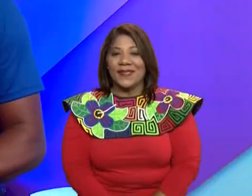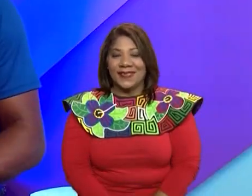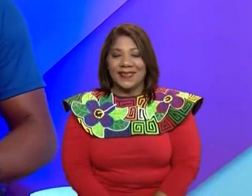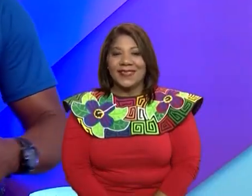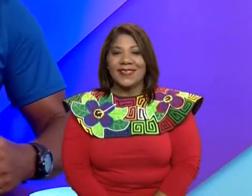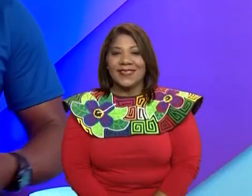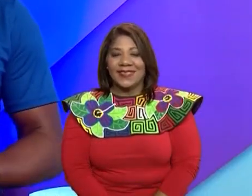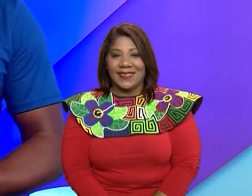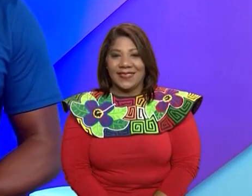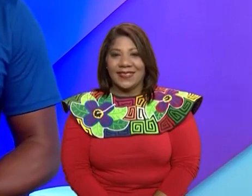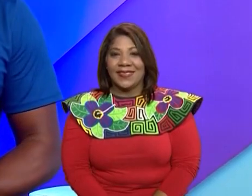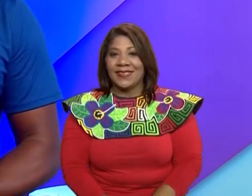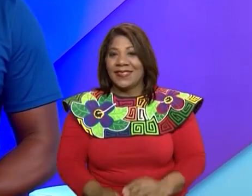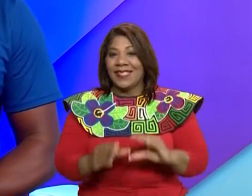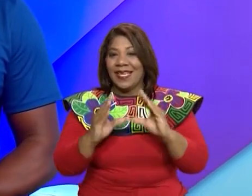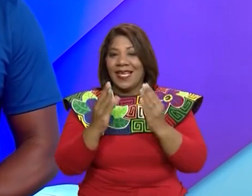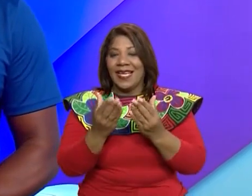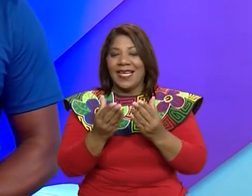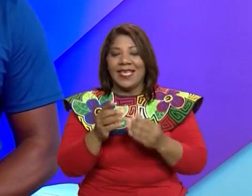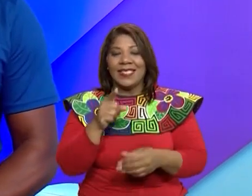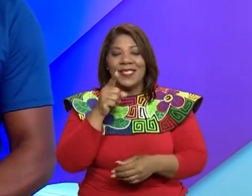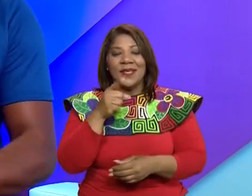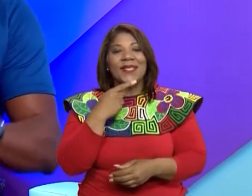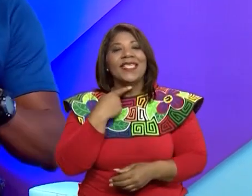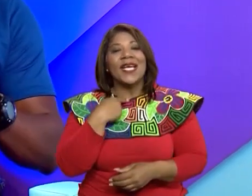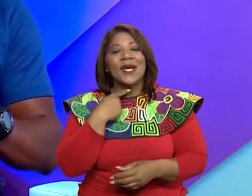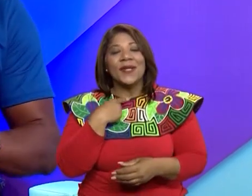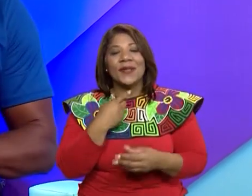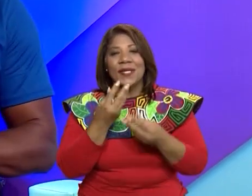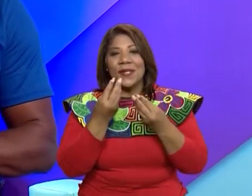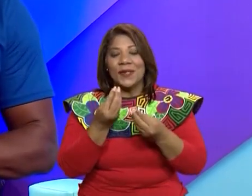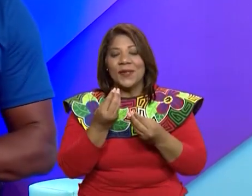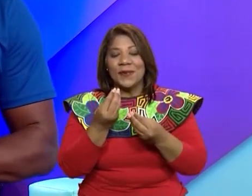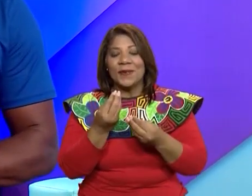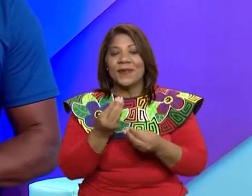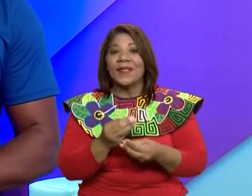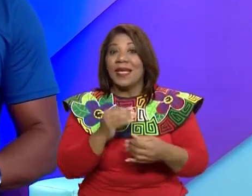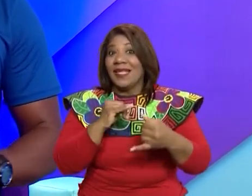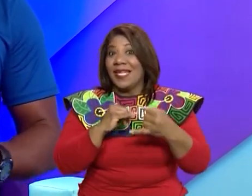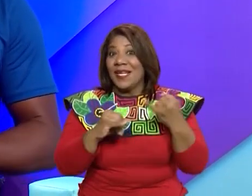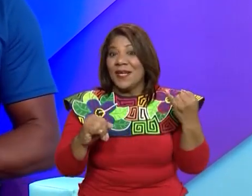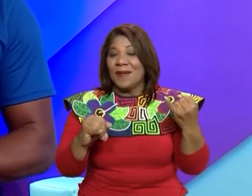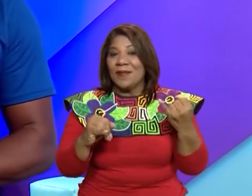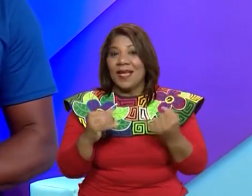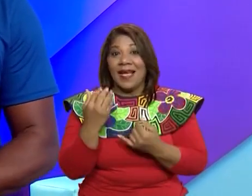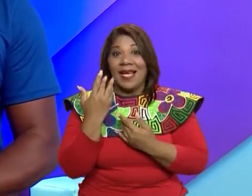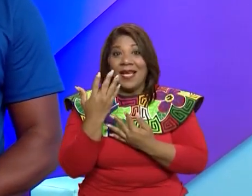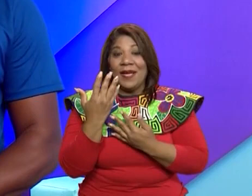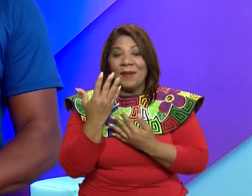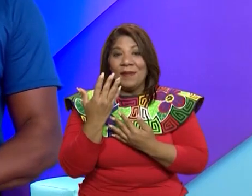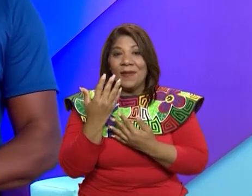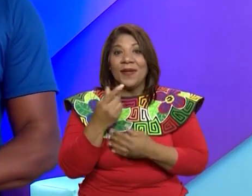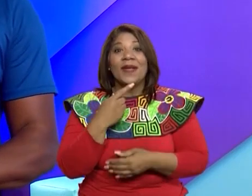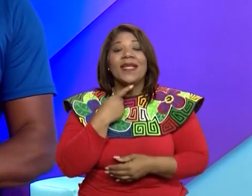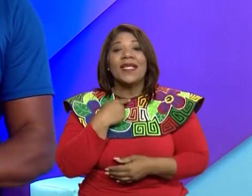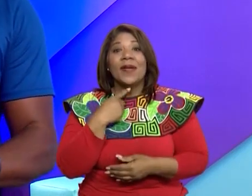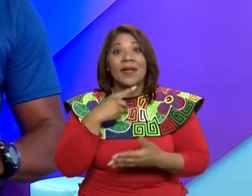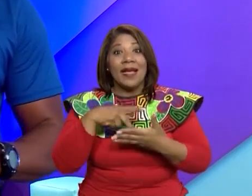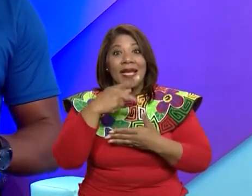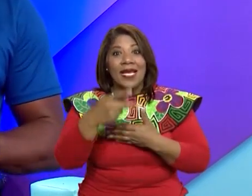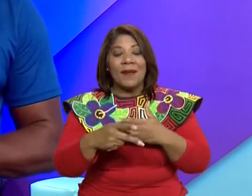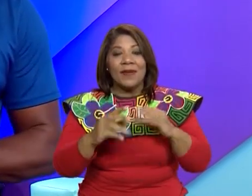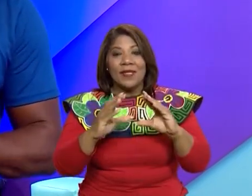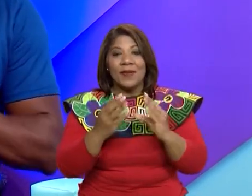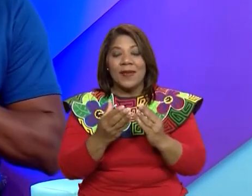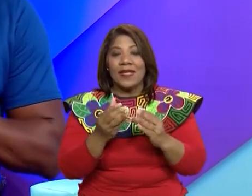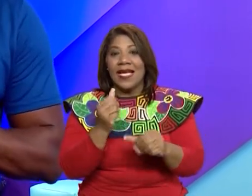la clase del día de hoy haya sido de su agrado. Esto ha sido todo por hoy. Espero que les guste. Y en la siguiente clase